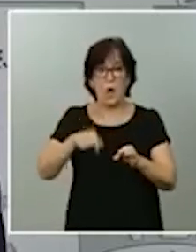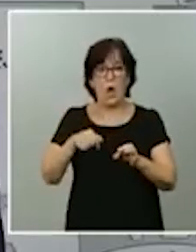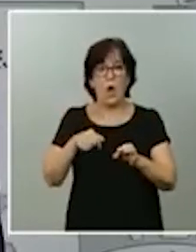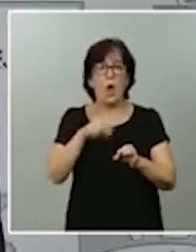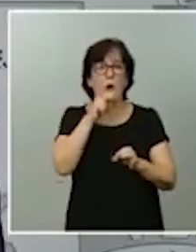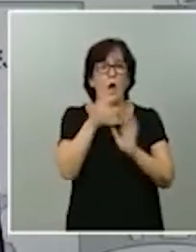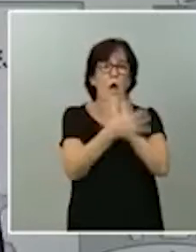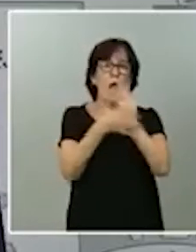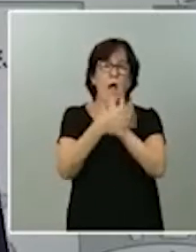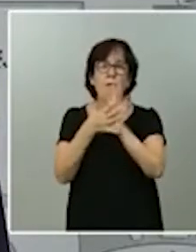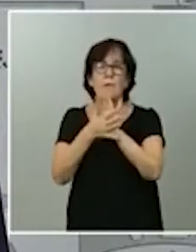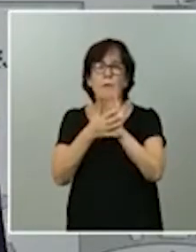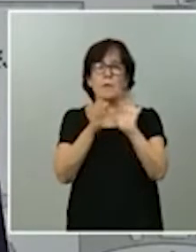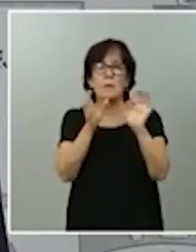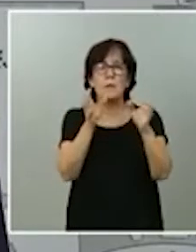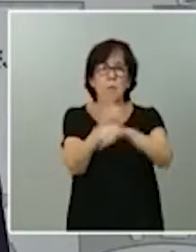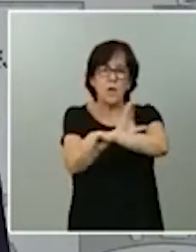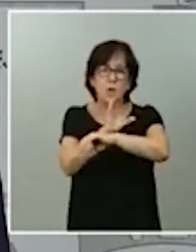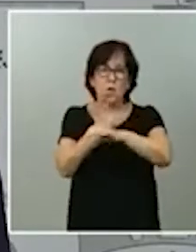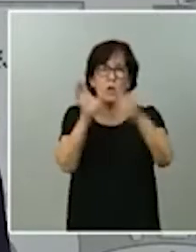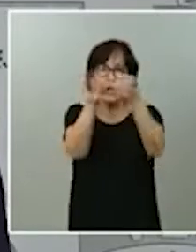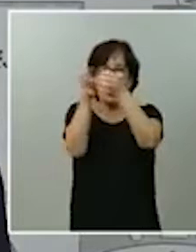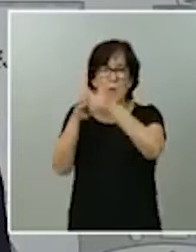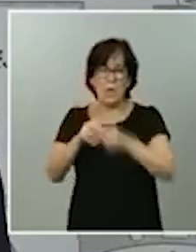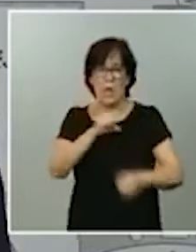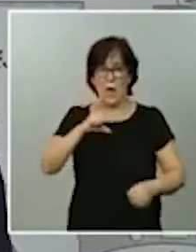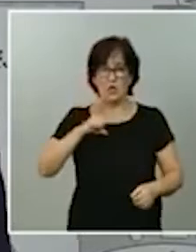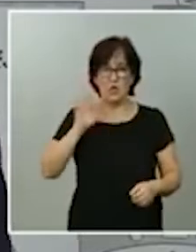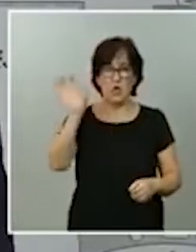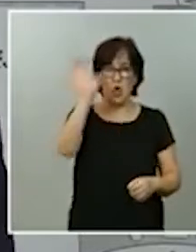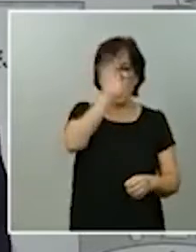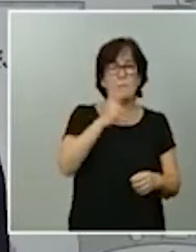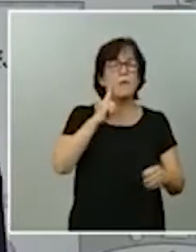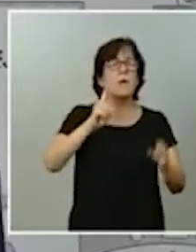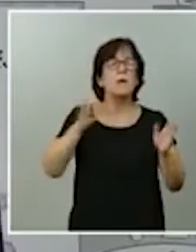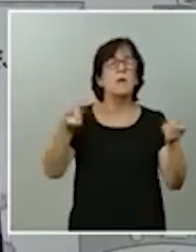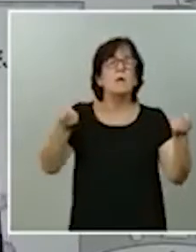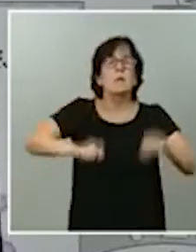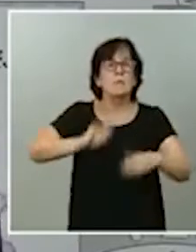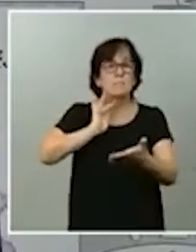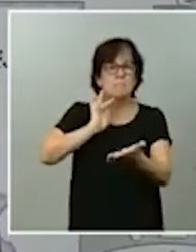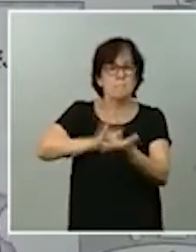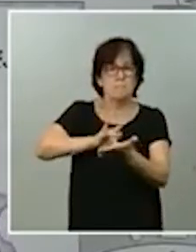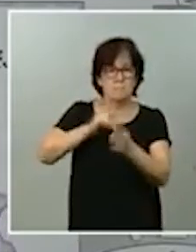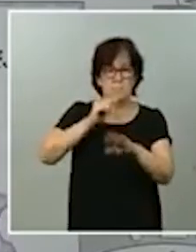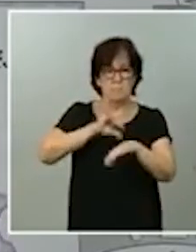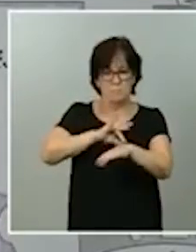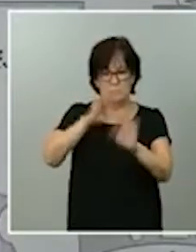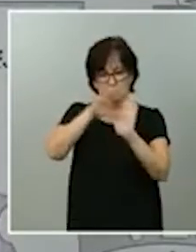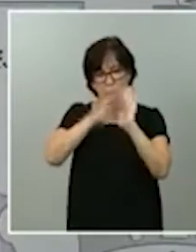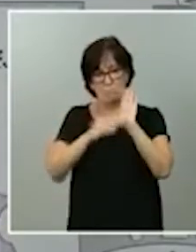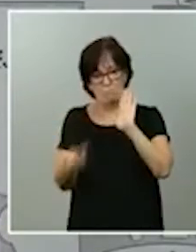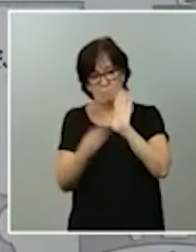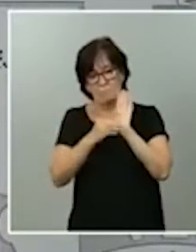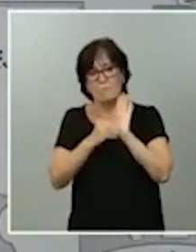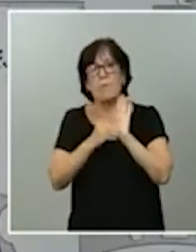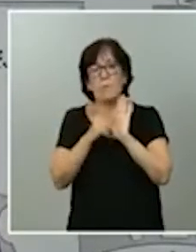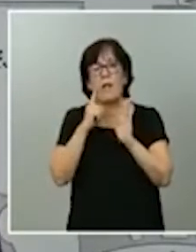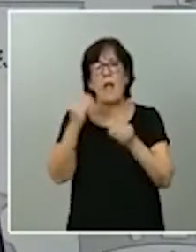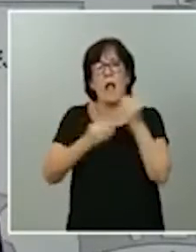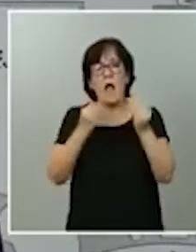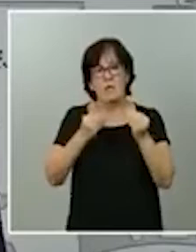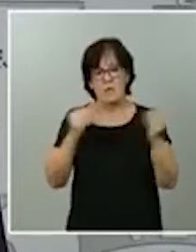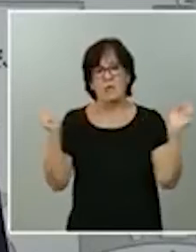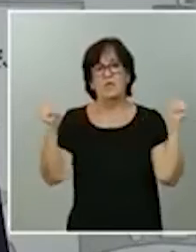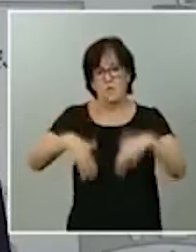todos los gabinetes autonómicos e intentaremos cerrar una cifra cuanto antes precisamente para celebrar esa conferencia de